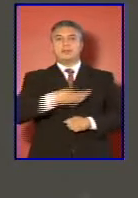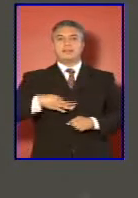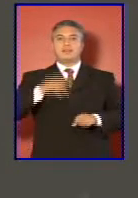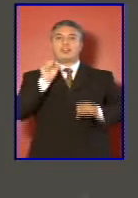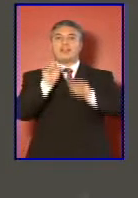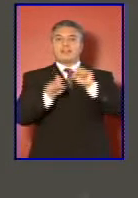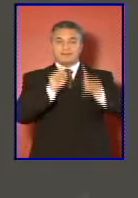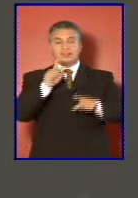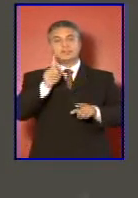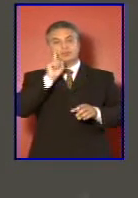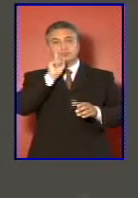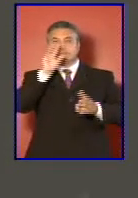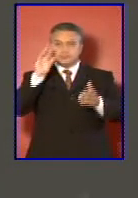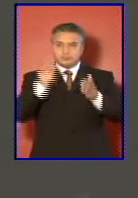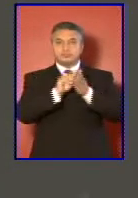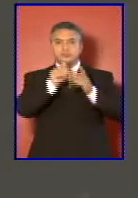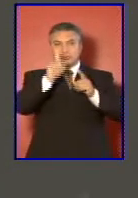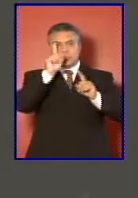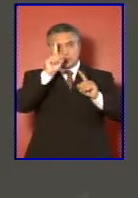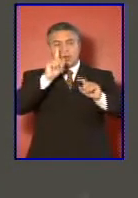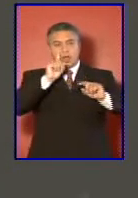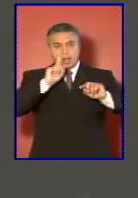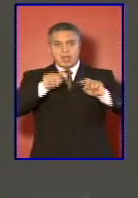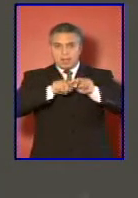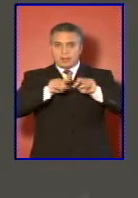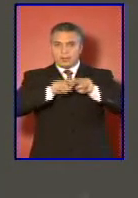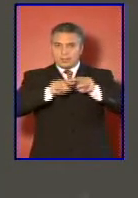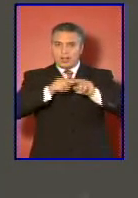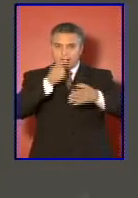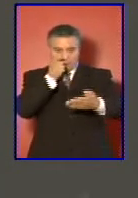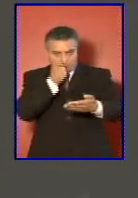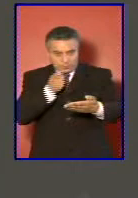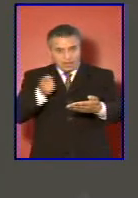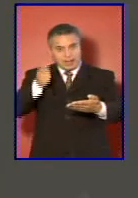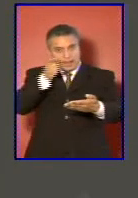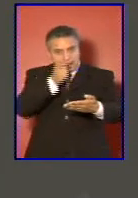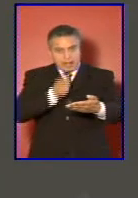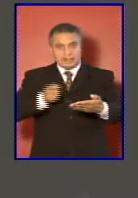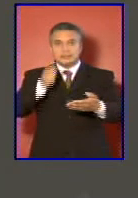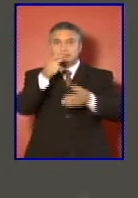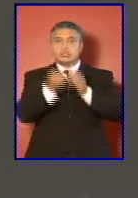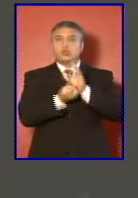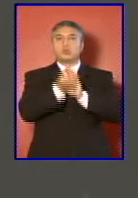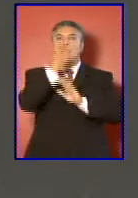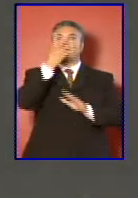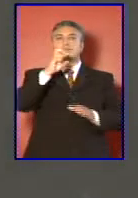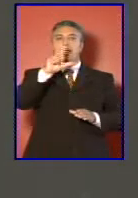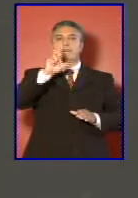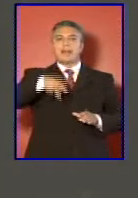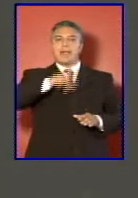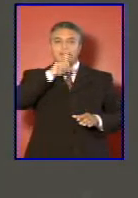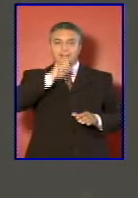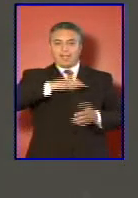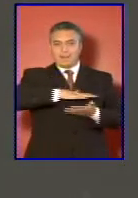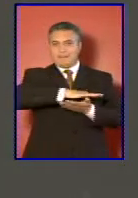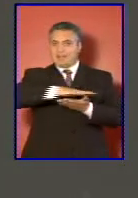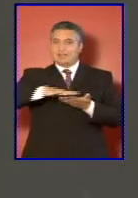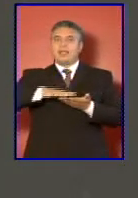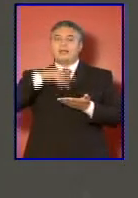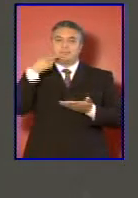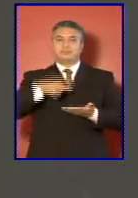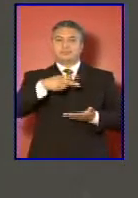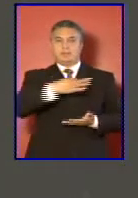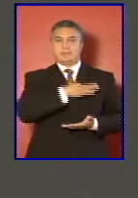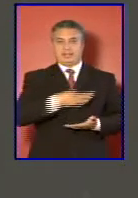implicó un análisis de la nueva planta del Ministerio y este trabajo está